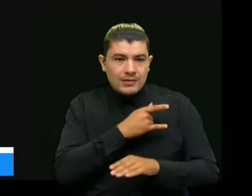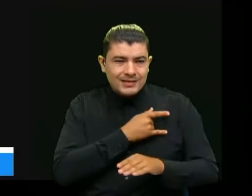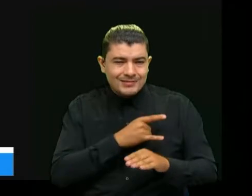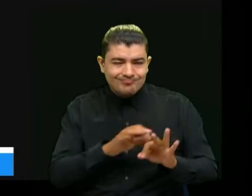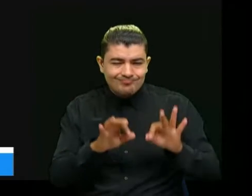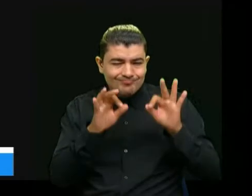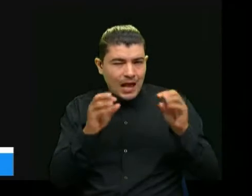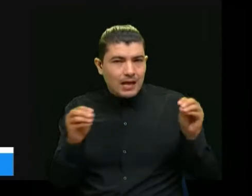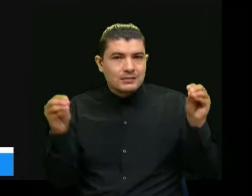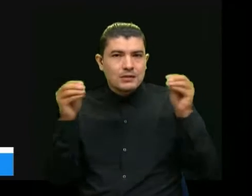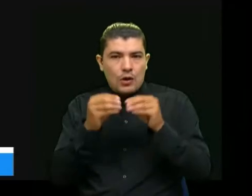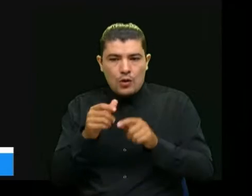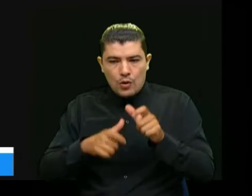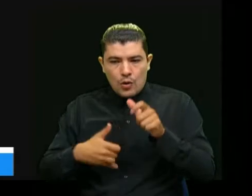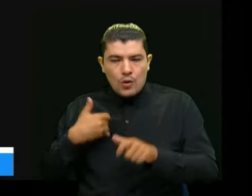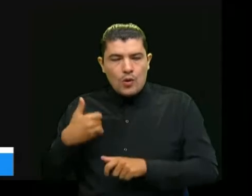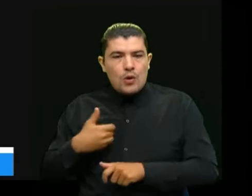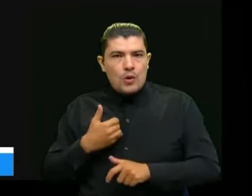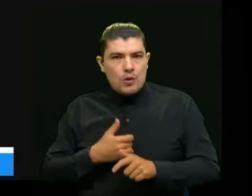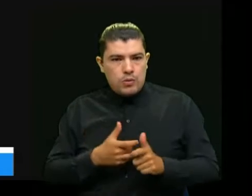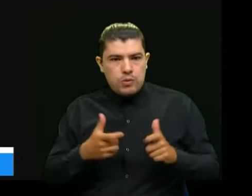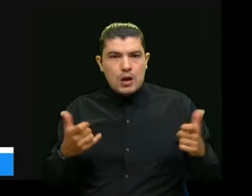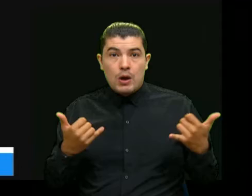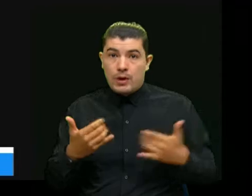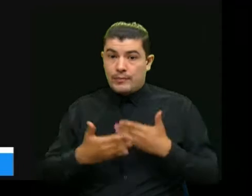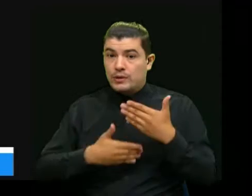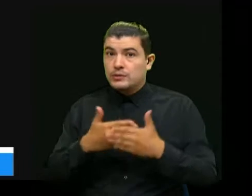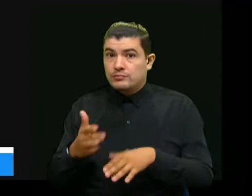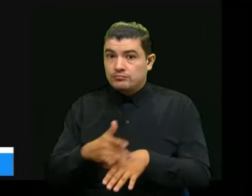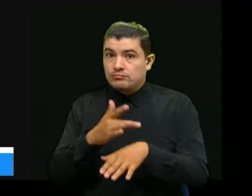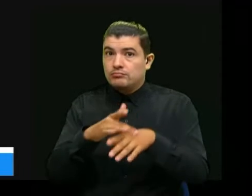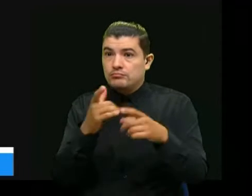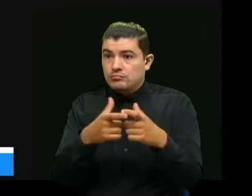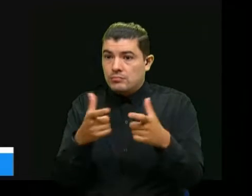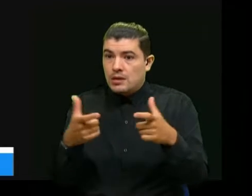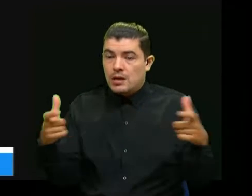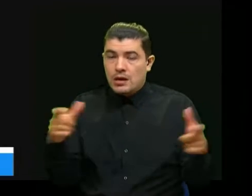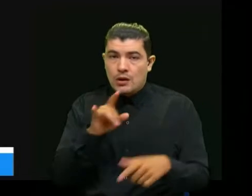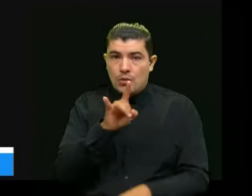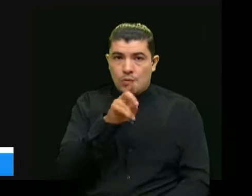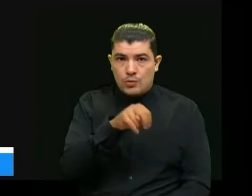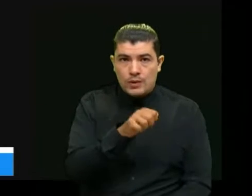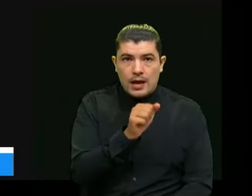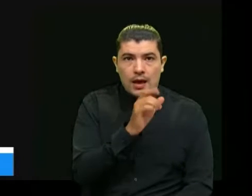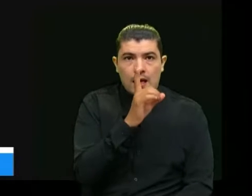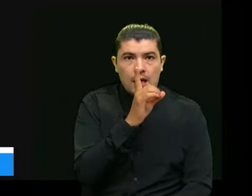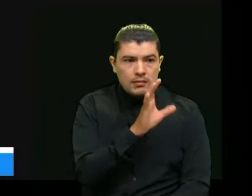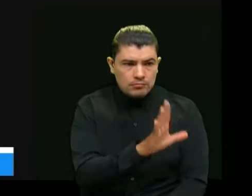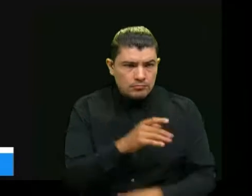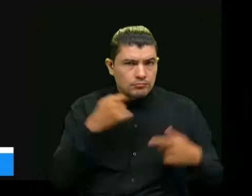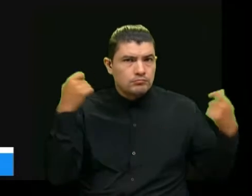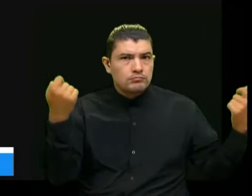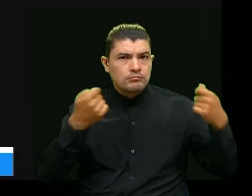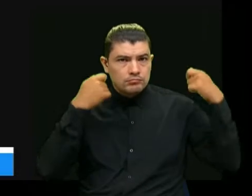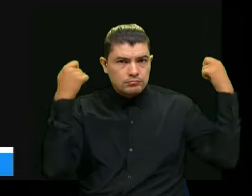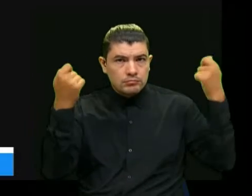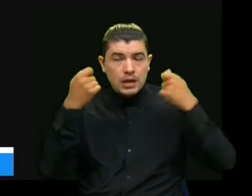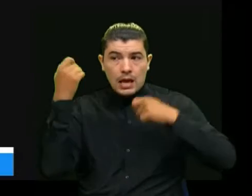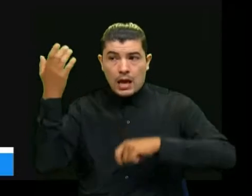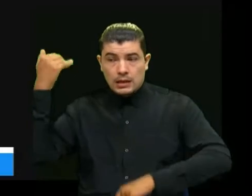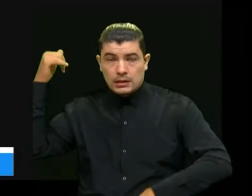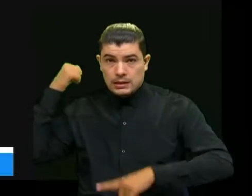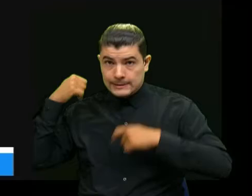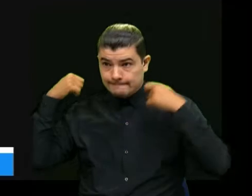es un proceso que viene creciendo y que se viene consolidando en la UNAV de muy buena manera hemos hecho campañas muy